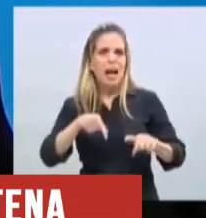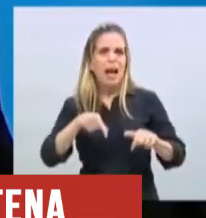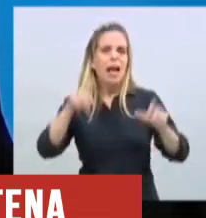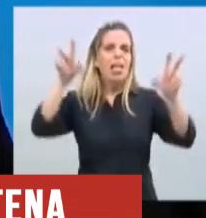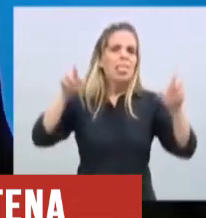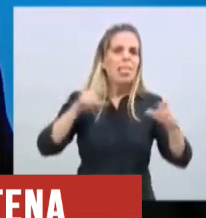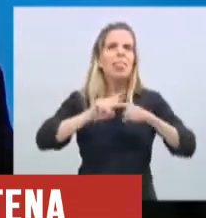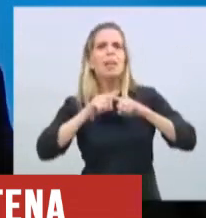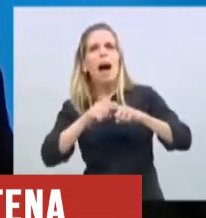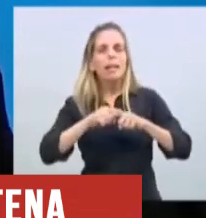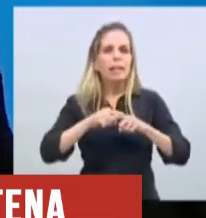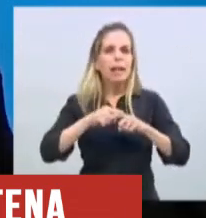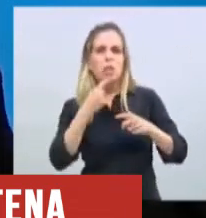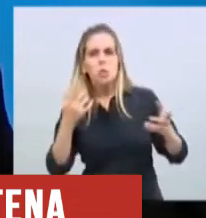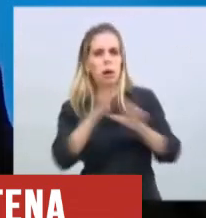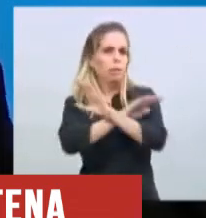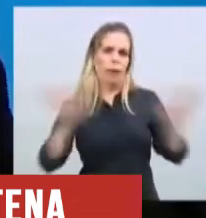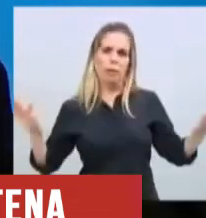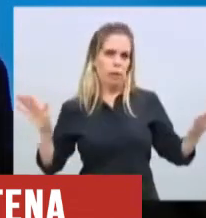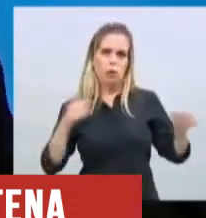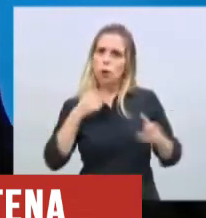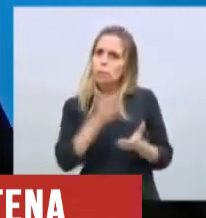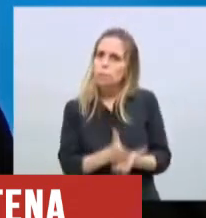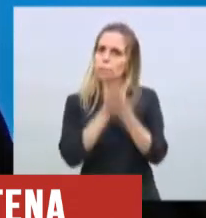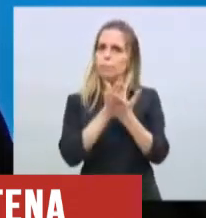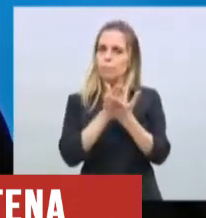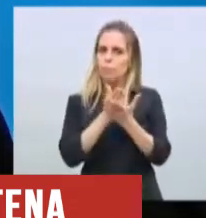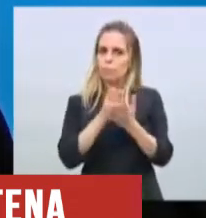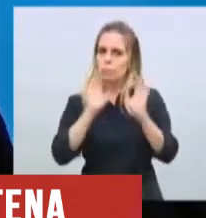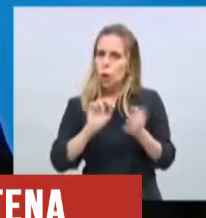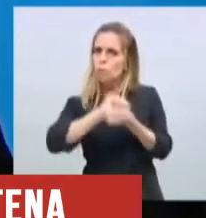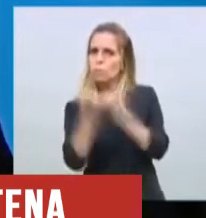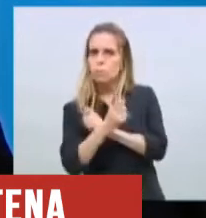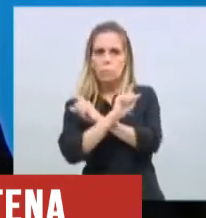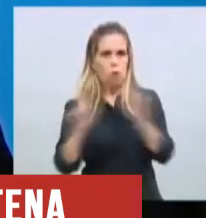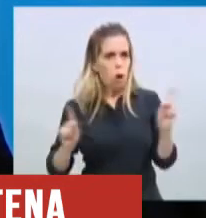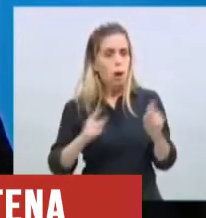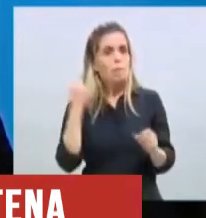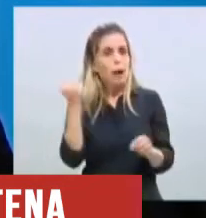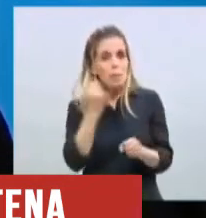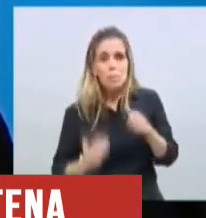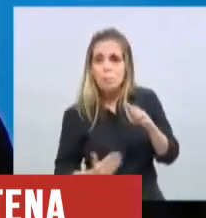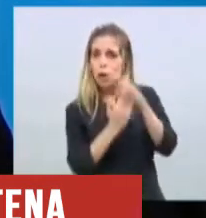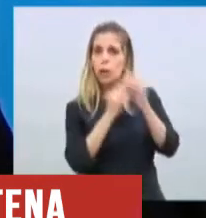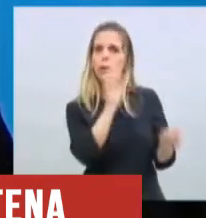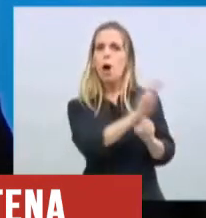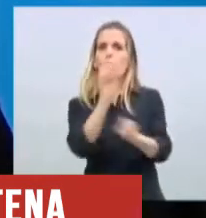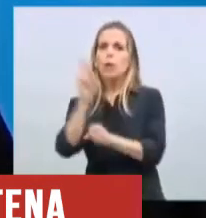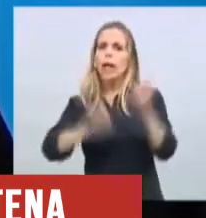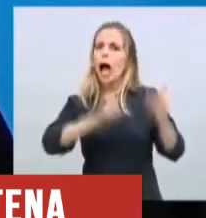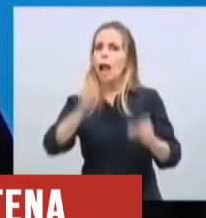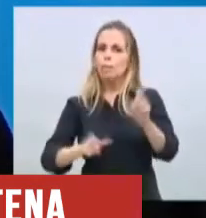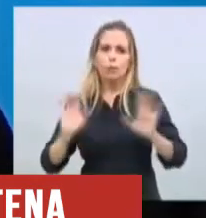No me van a torcer el brazo, voy a cuidar a la gente antes que nada. Y estoy tranquilo de